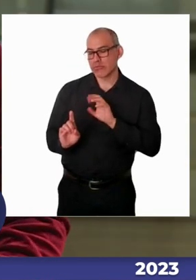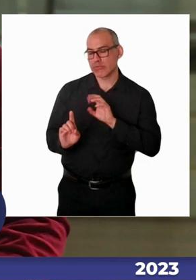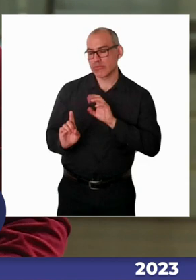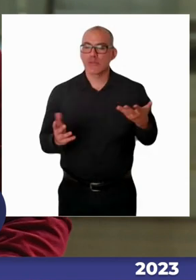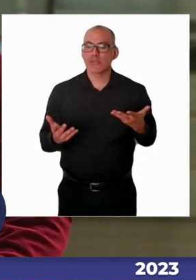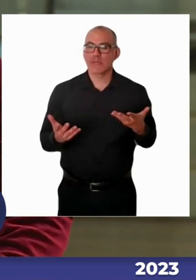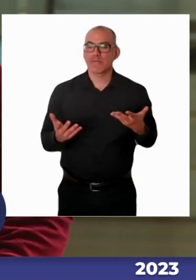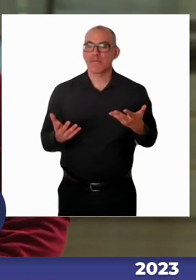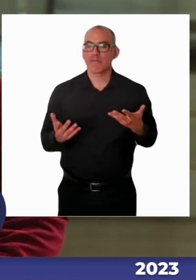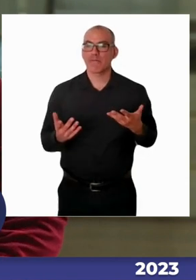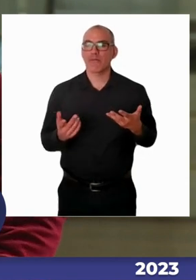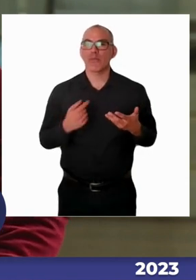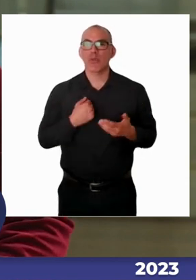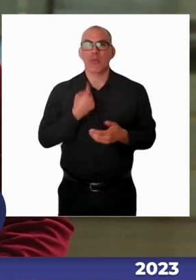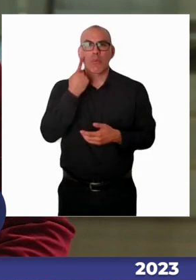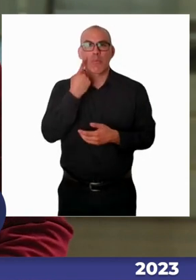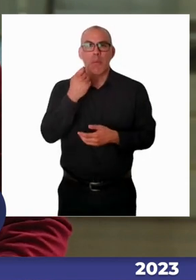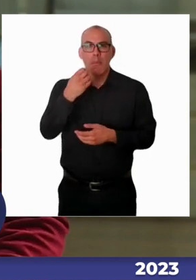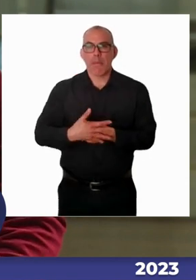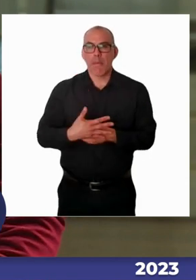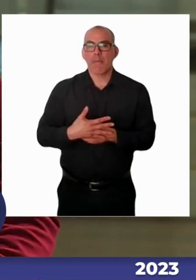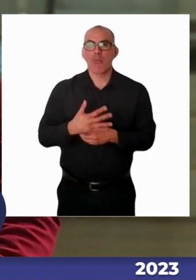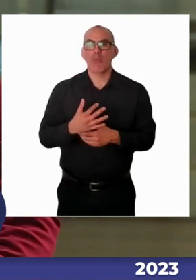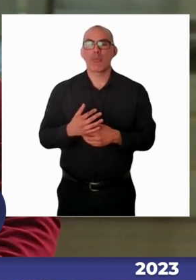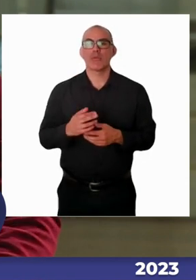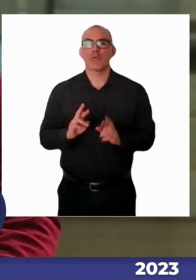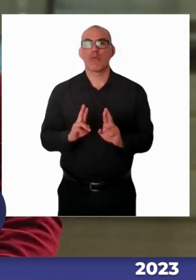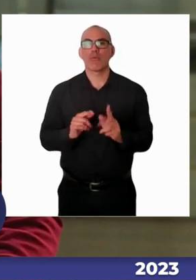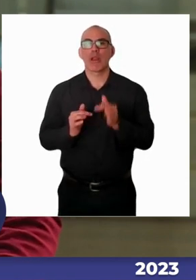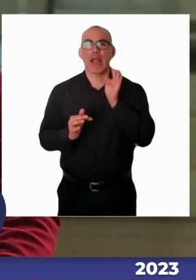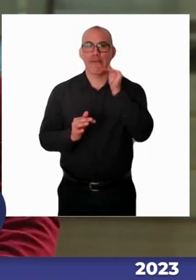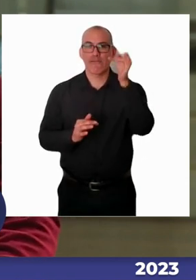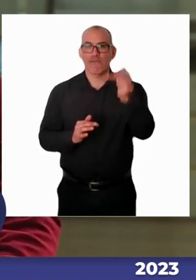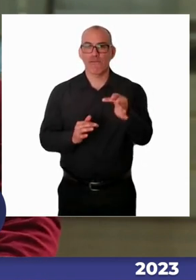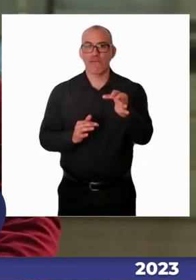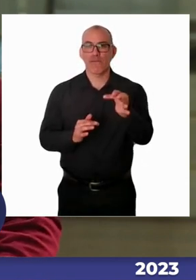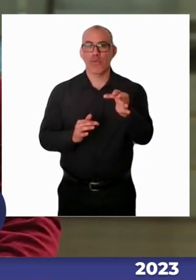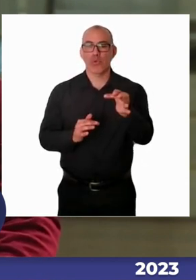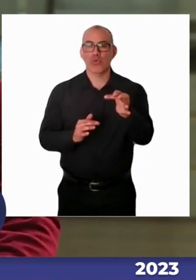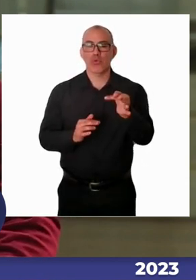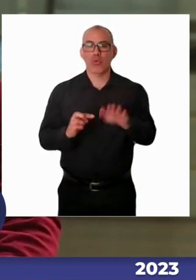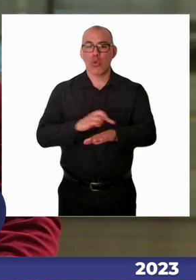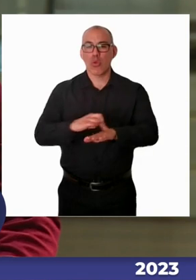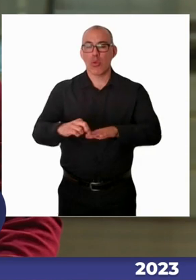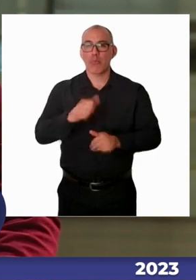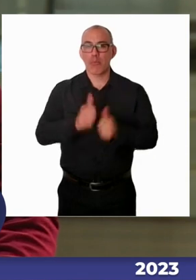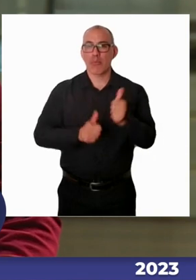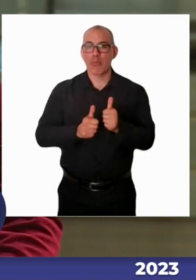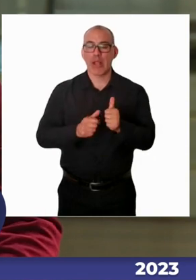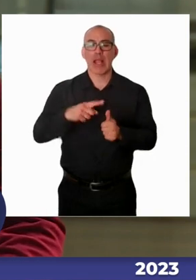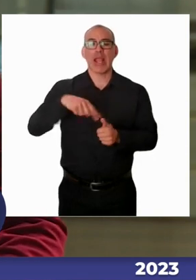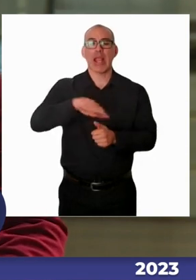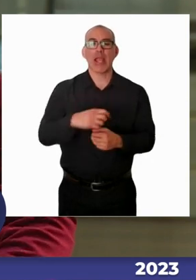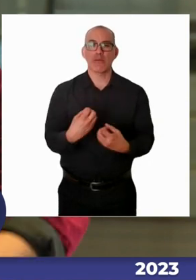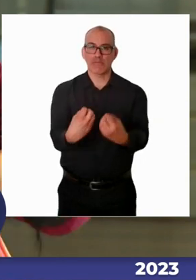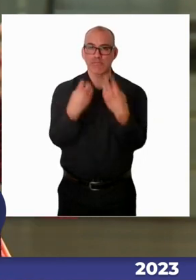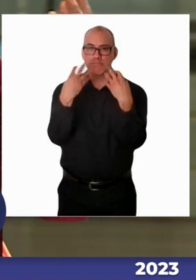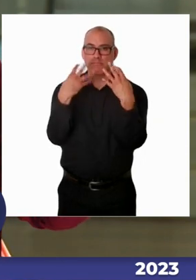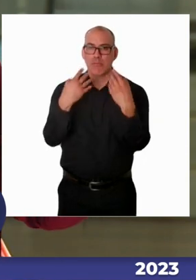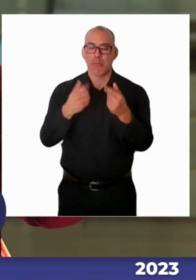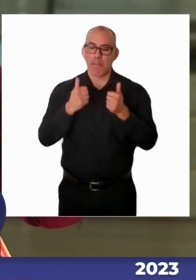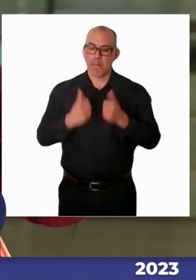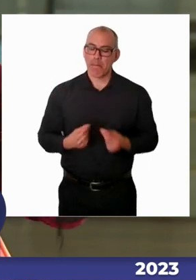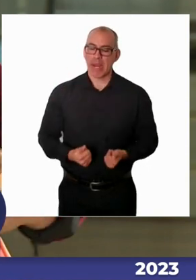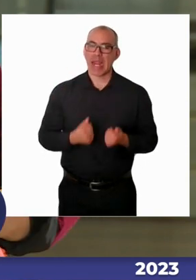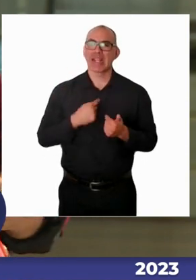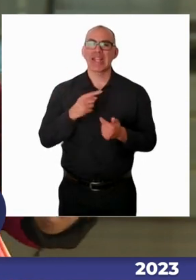Sigue presente, o el pobrecito, el niñito. El uso correcto del lenguaje es un derecho que tenemos como personas y sobre todo los derechos de los niños. Bueno, no les